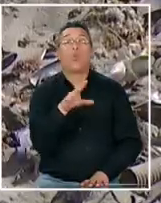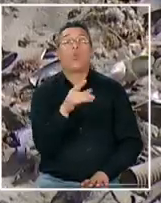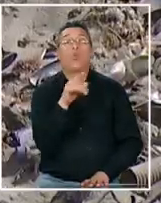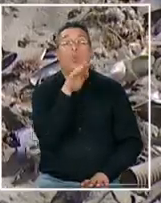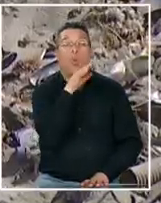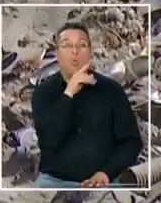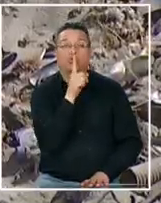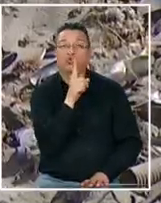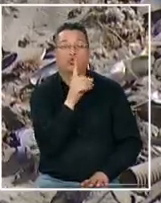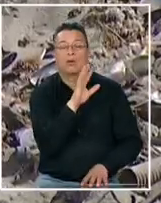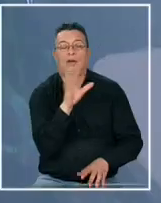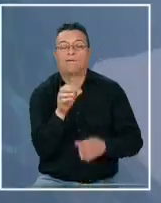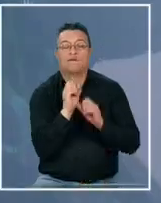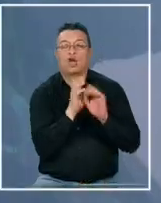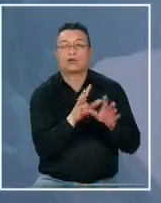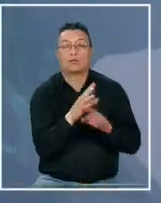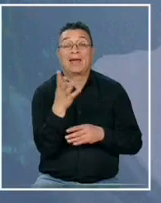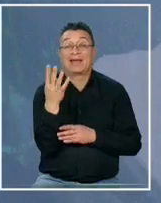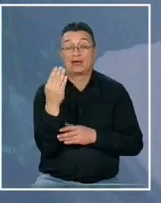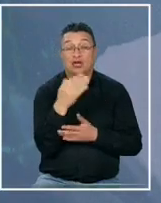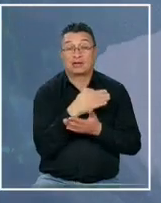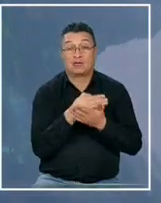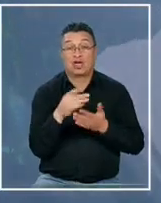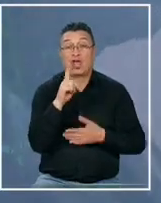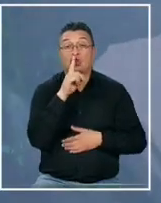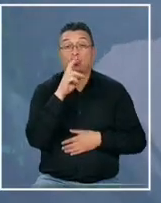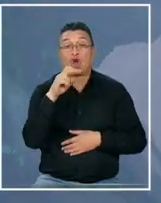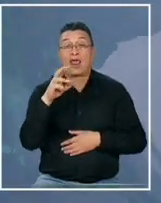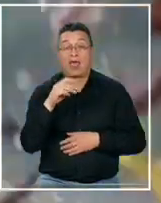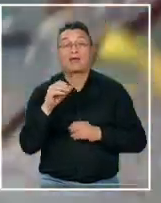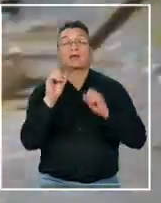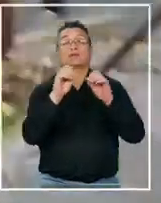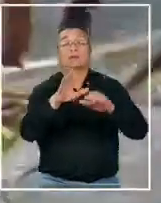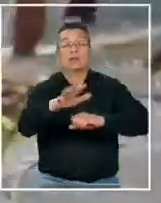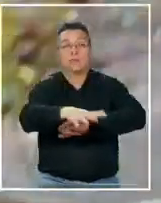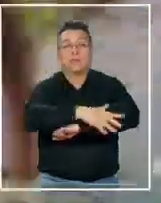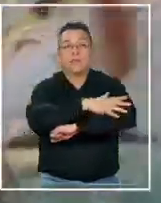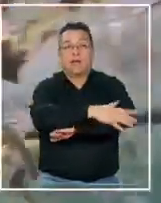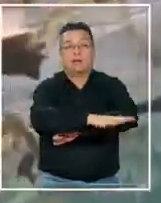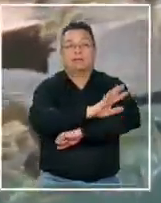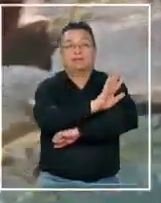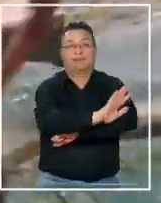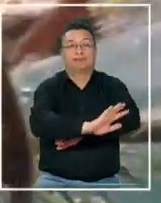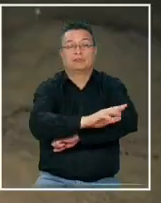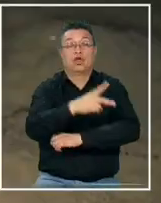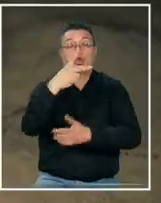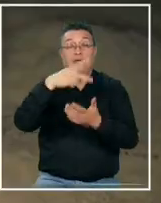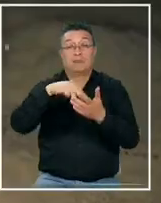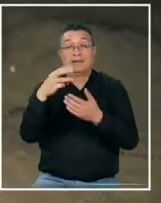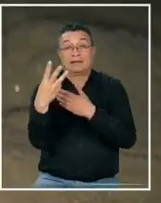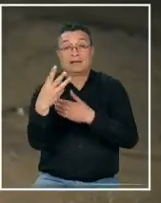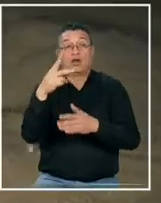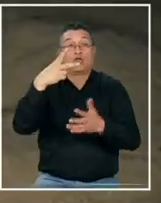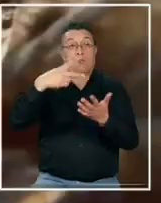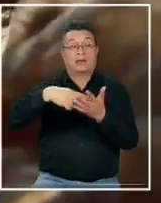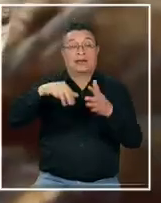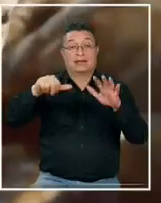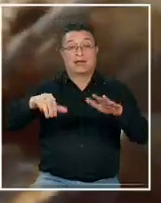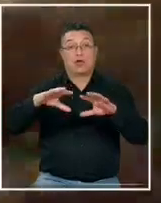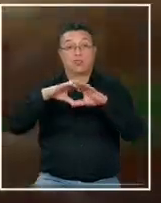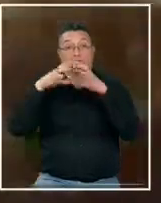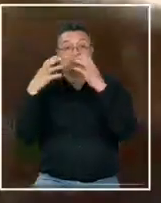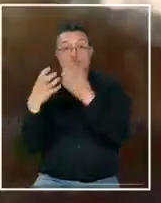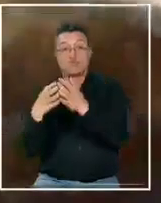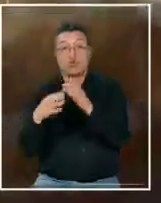eso se estima que 14 millones de toneladas termina desde el océano entre el año 2003 y 2016 se produjo en el